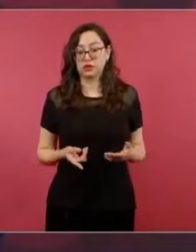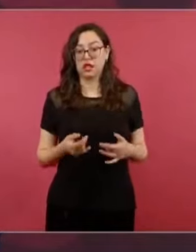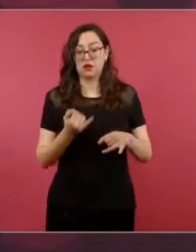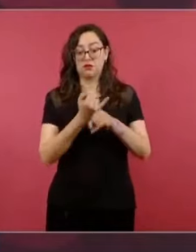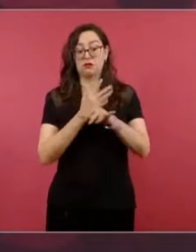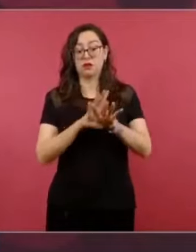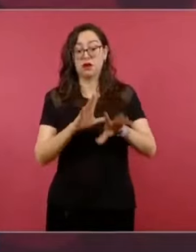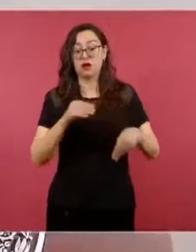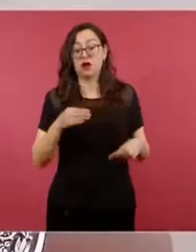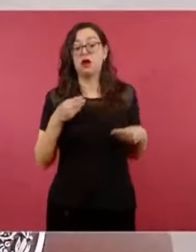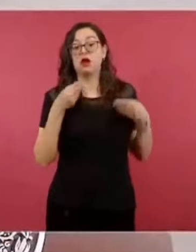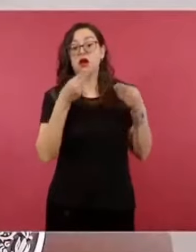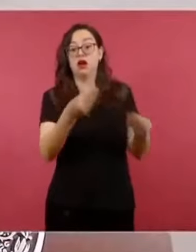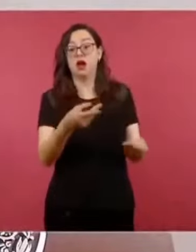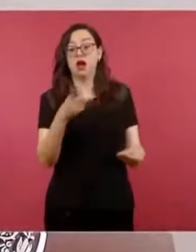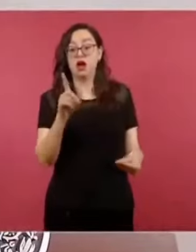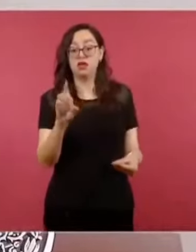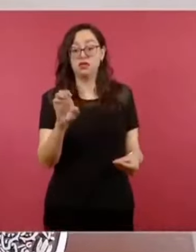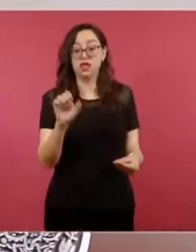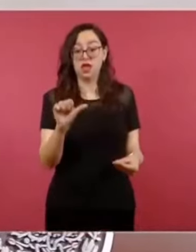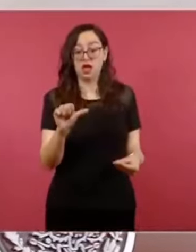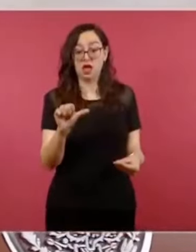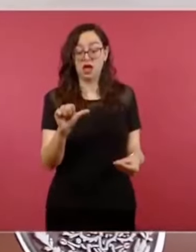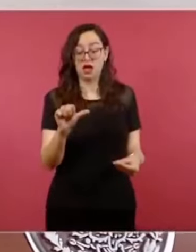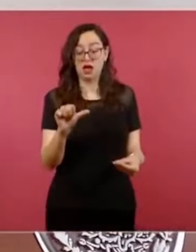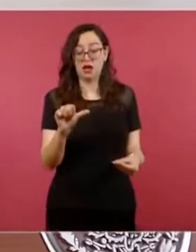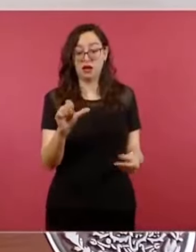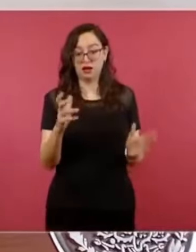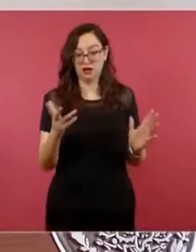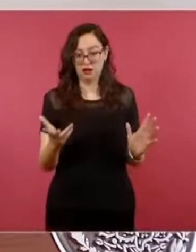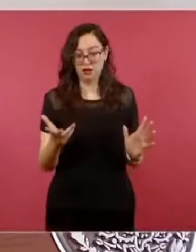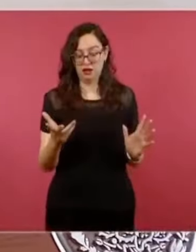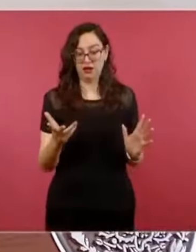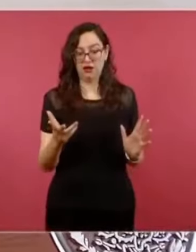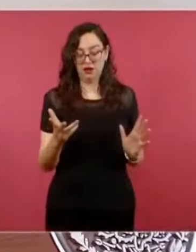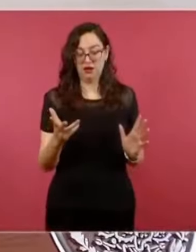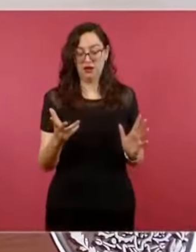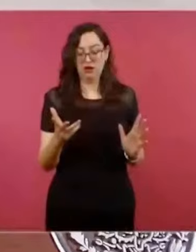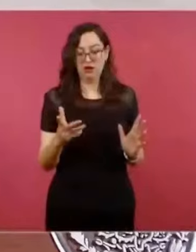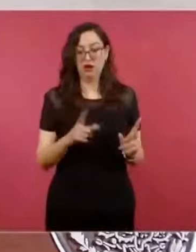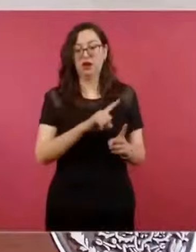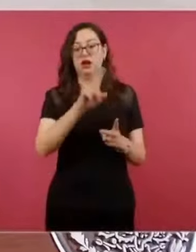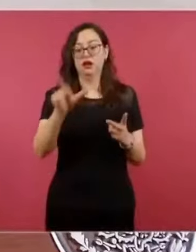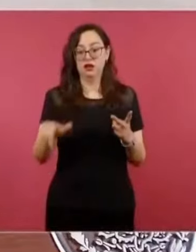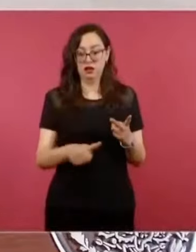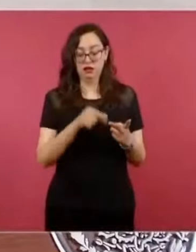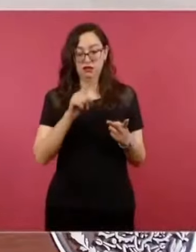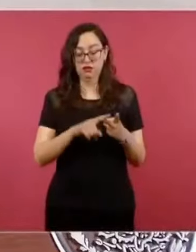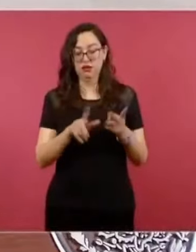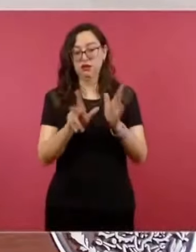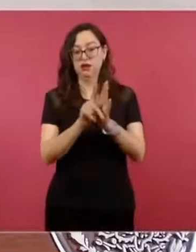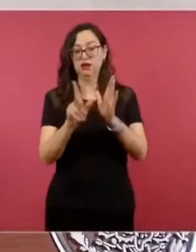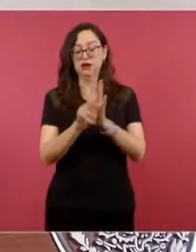Y luego le siguió el New York Times,